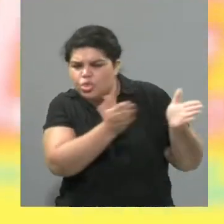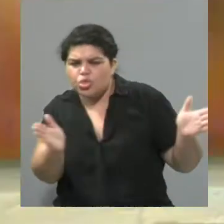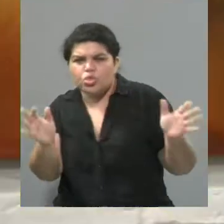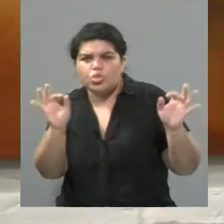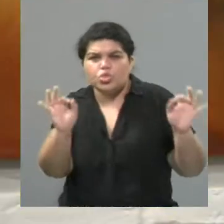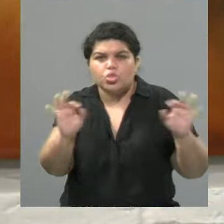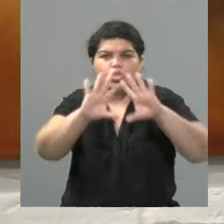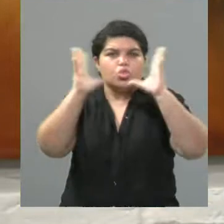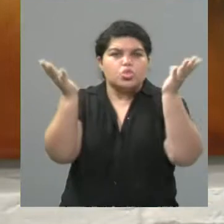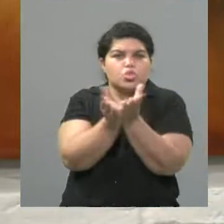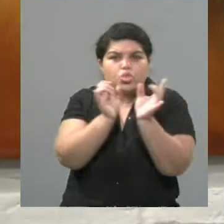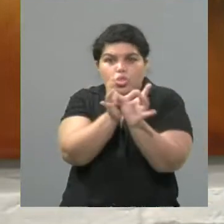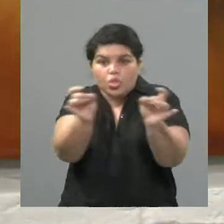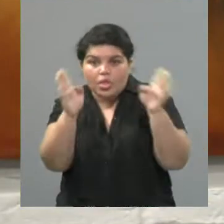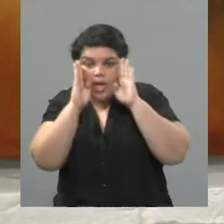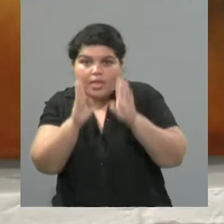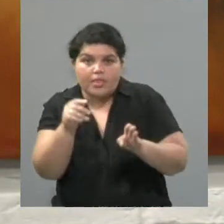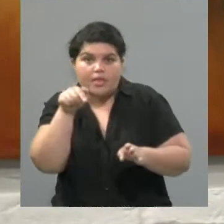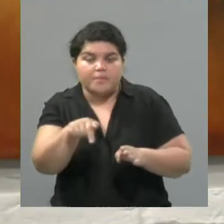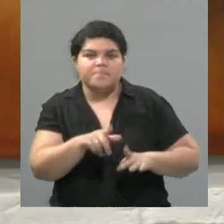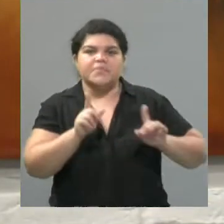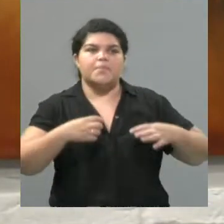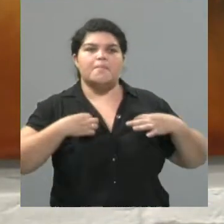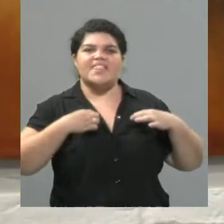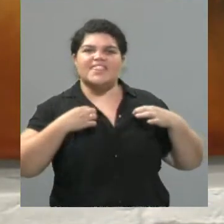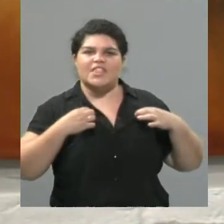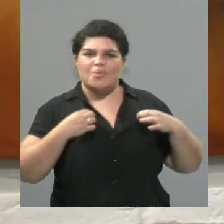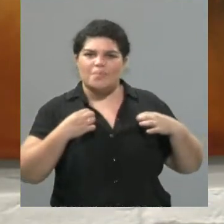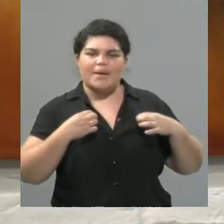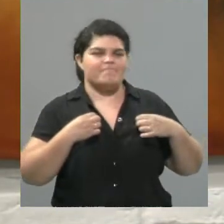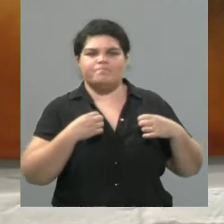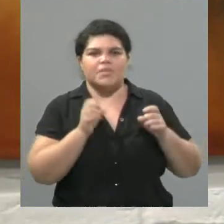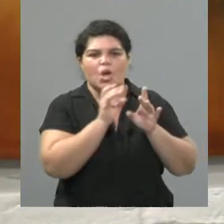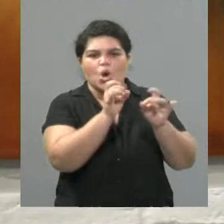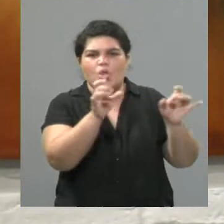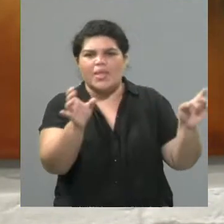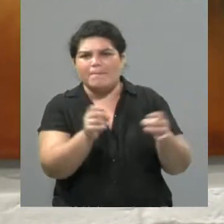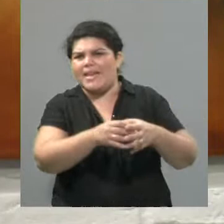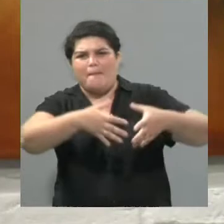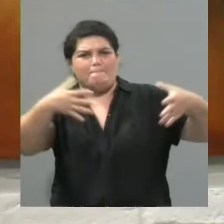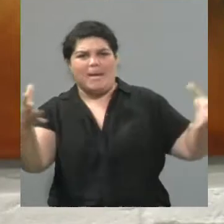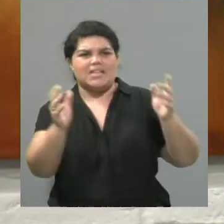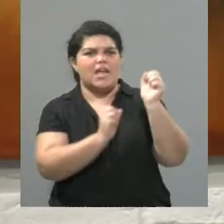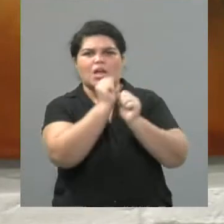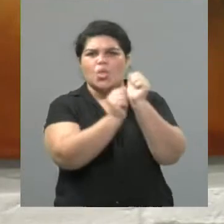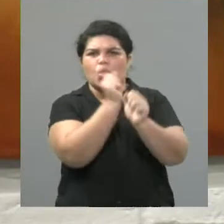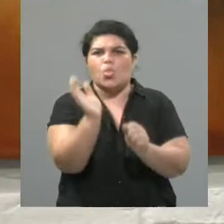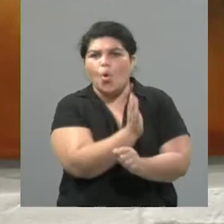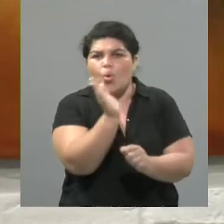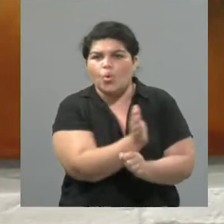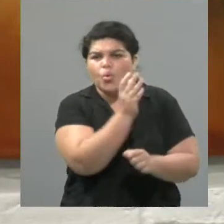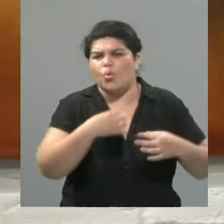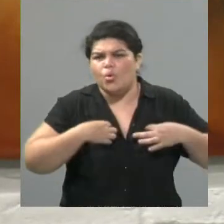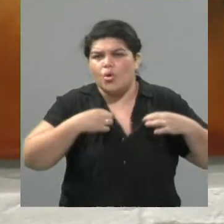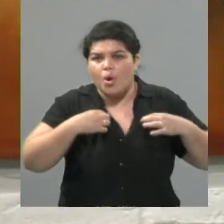industria textil es una de las industrias más contaminizantes que tenemos, ¿no? Entonces eso nos enorgullece porque también es un trabajo aparte y es un